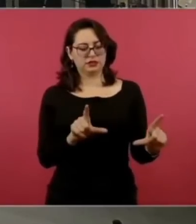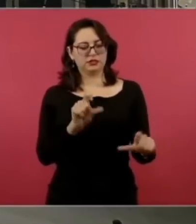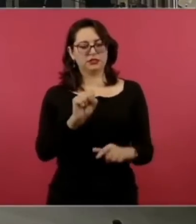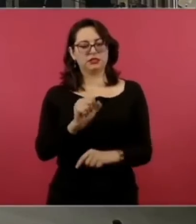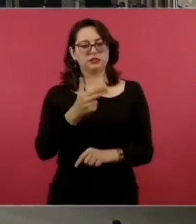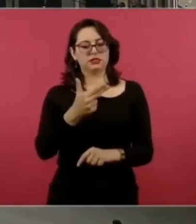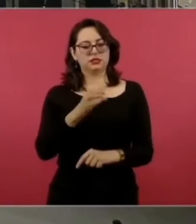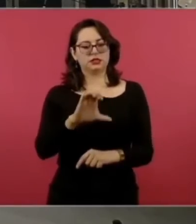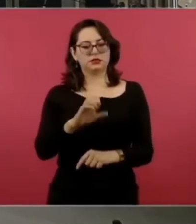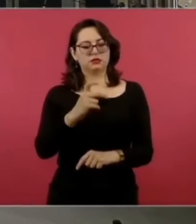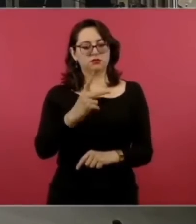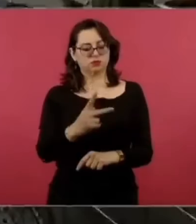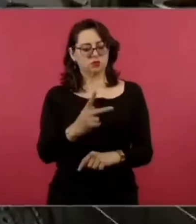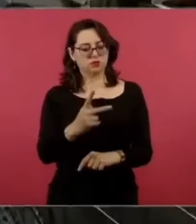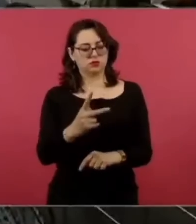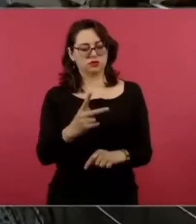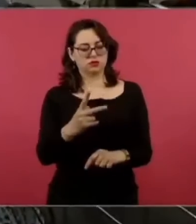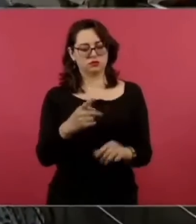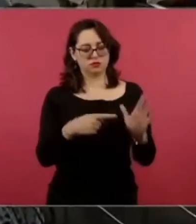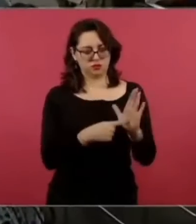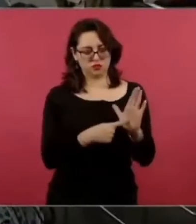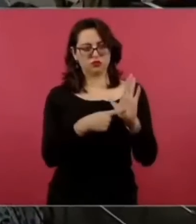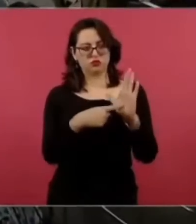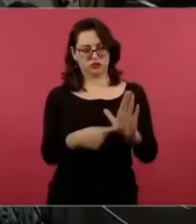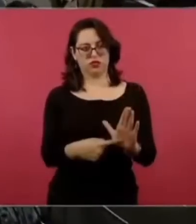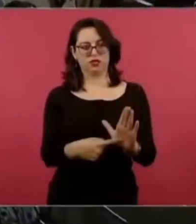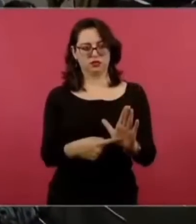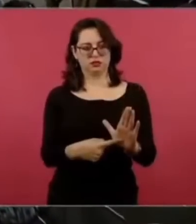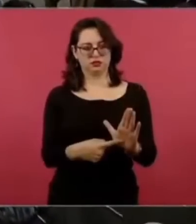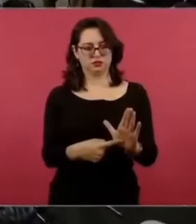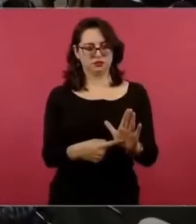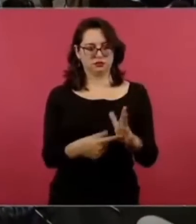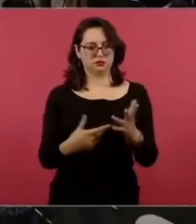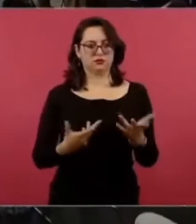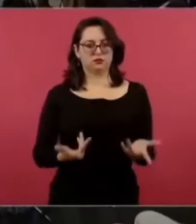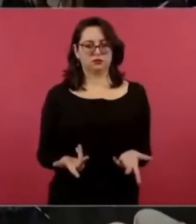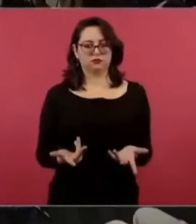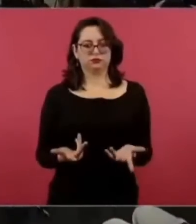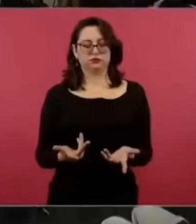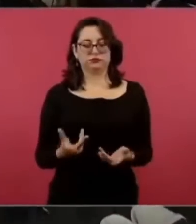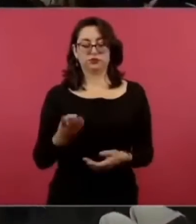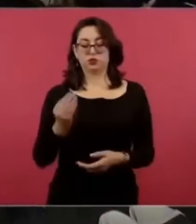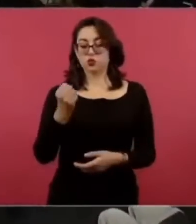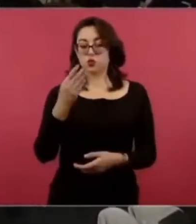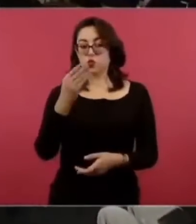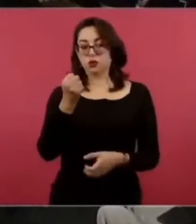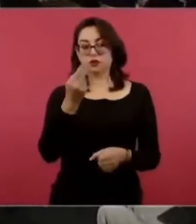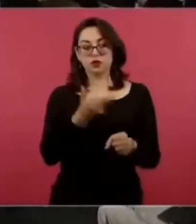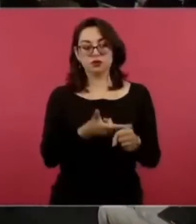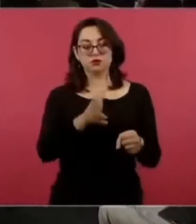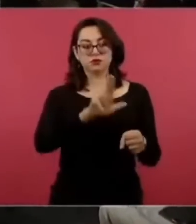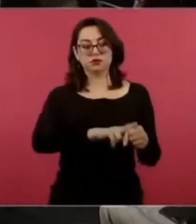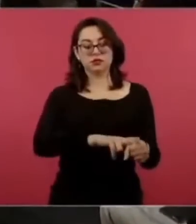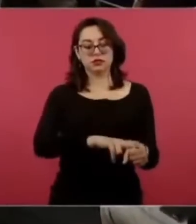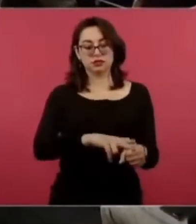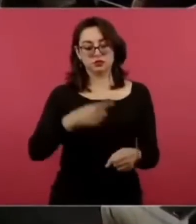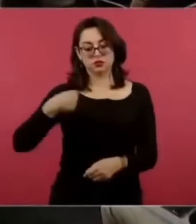digo si nos los manda porque quiero que conozcan el caso de nueve de estos hospitales